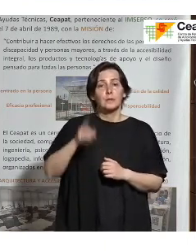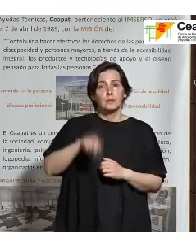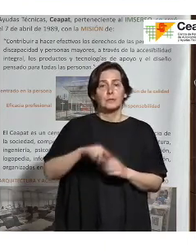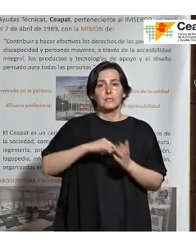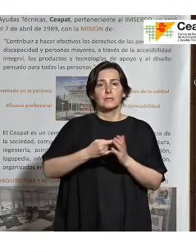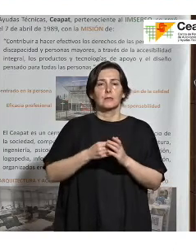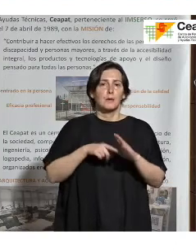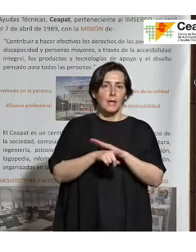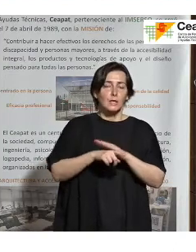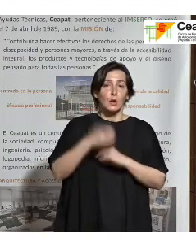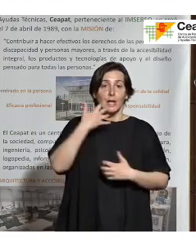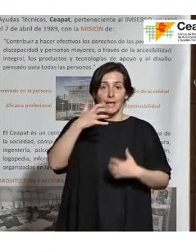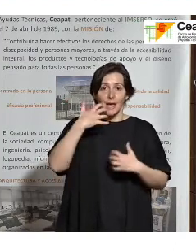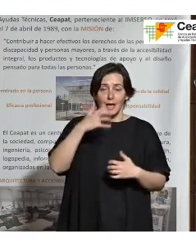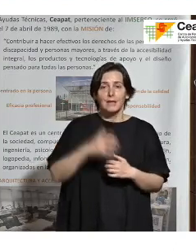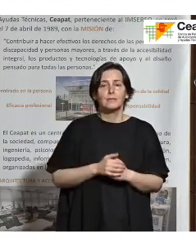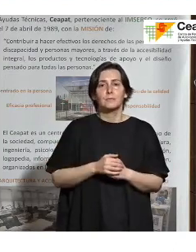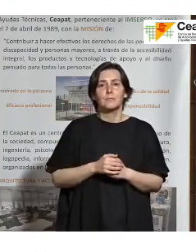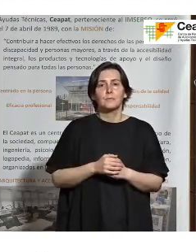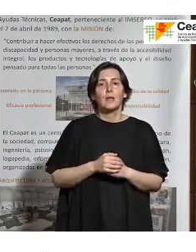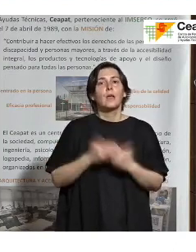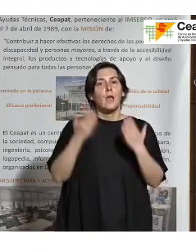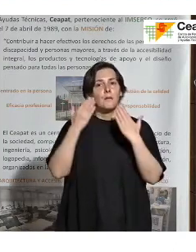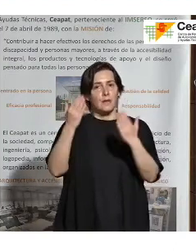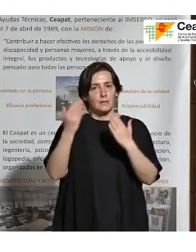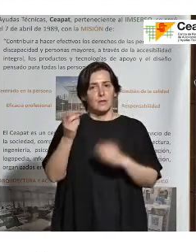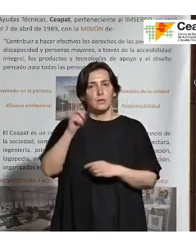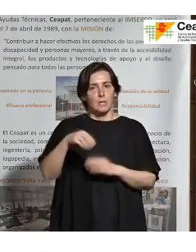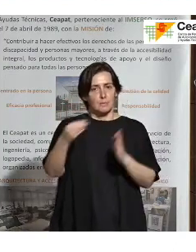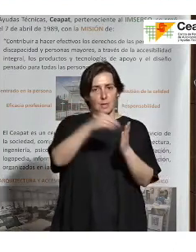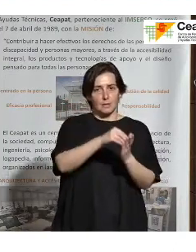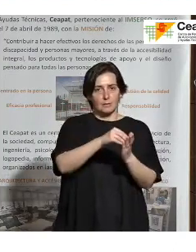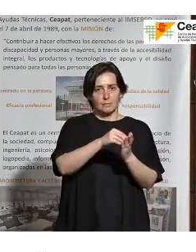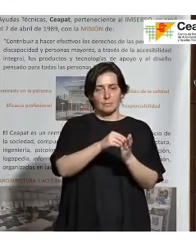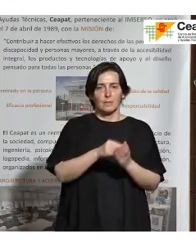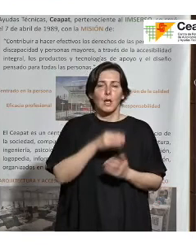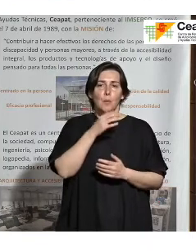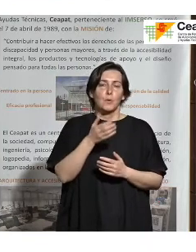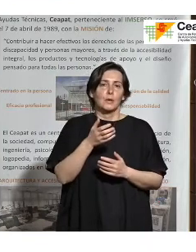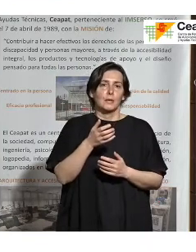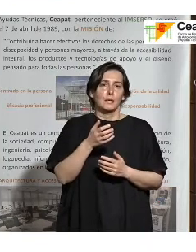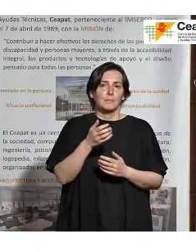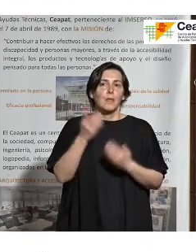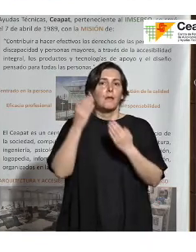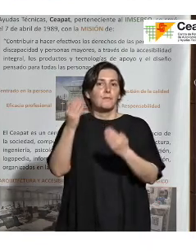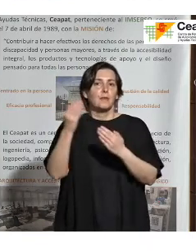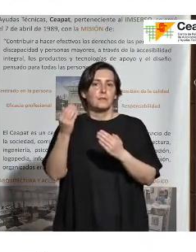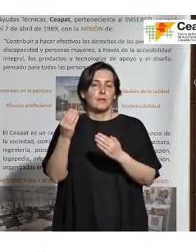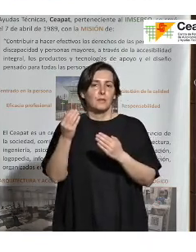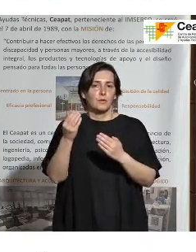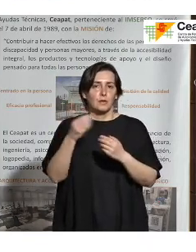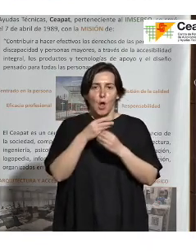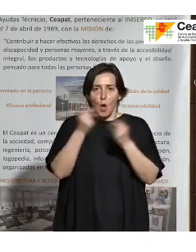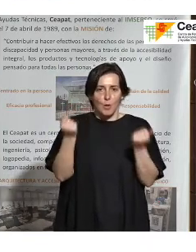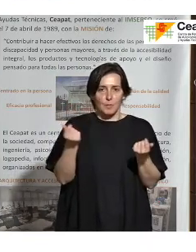sistema de gestión de quejas, se han incorporado las felicitaciones. Que muchas veces son las grandes olvidadas. ¿Por qué no vamos a reconocer el trabajo bien hecho